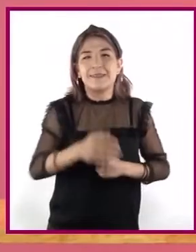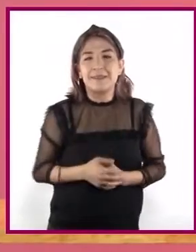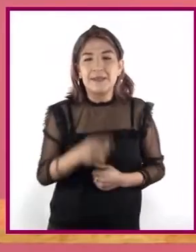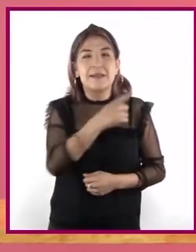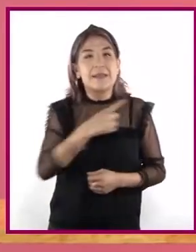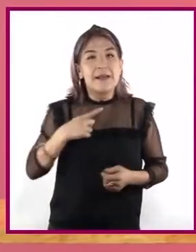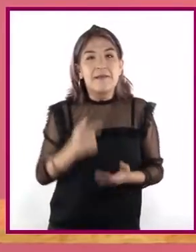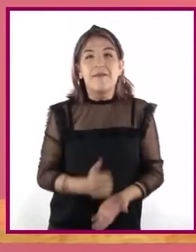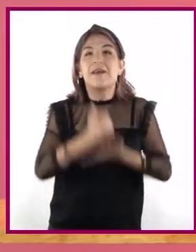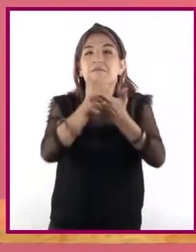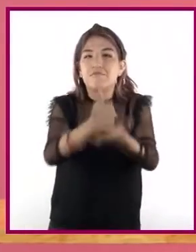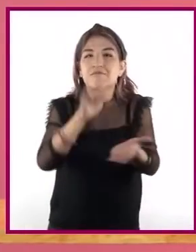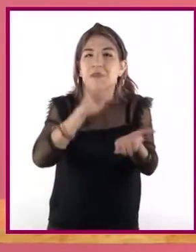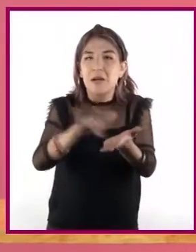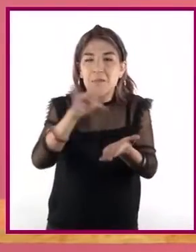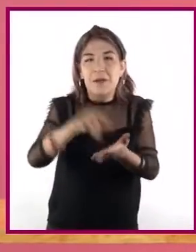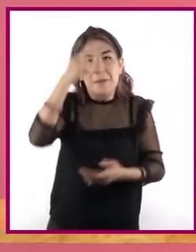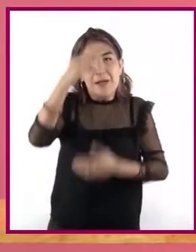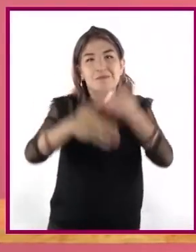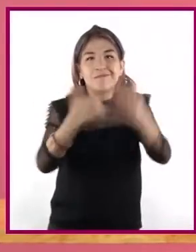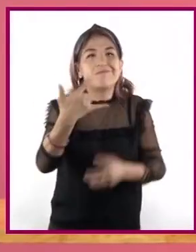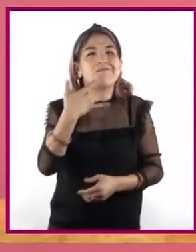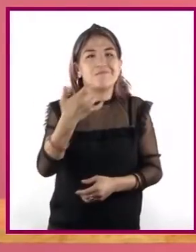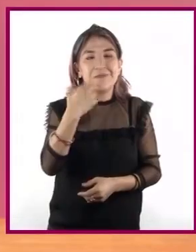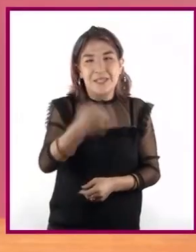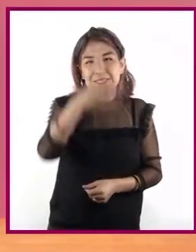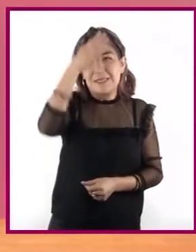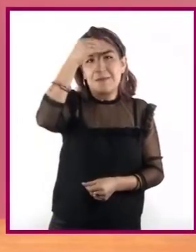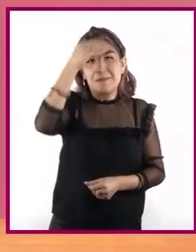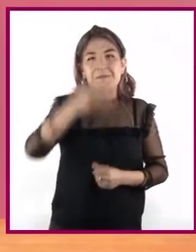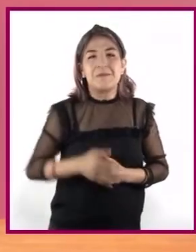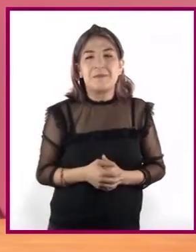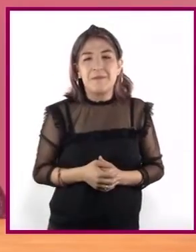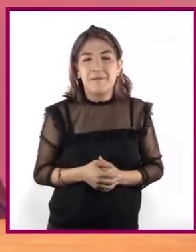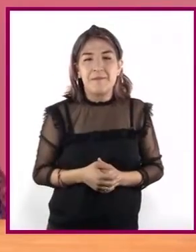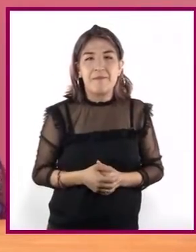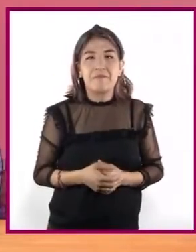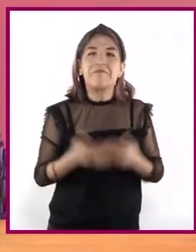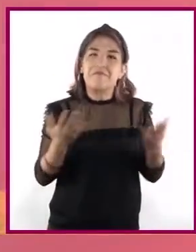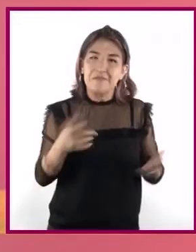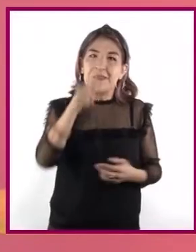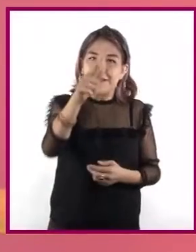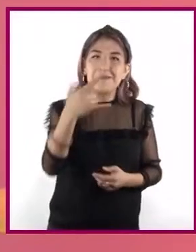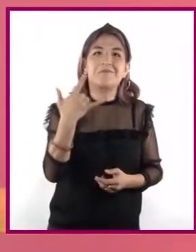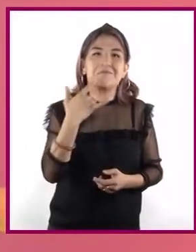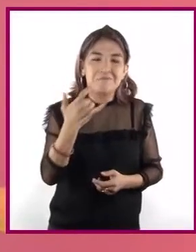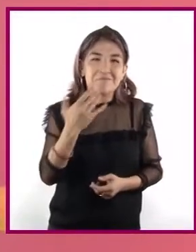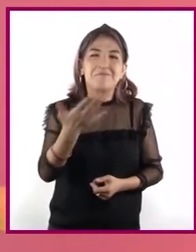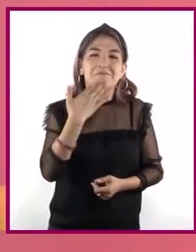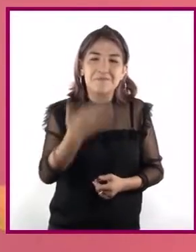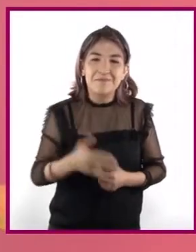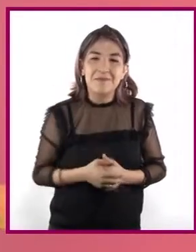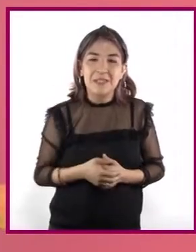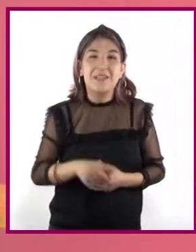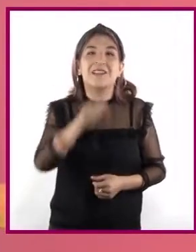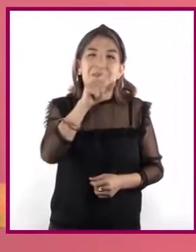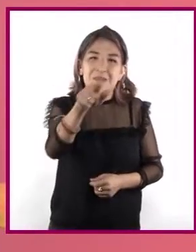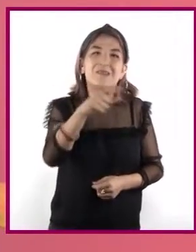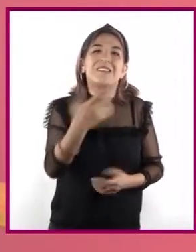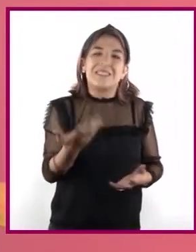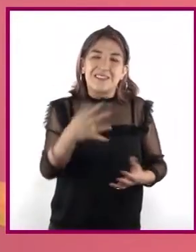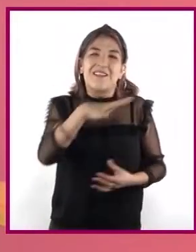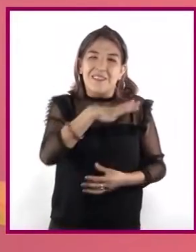apoyarles en el logro de los aprendizajes esperados. Sabemos que han obtenido logros, pero también que han tenido